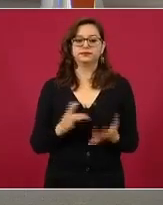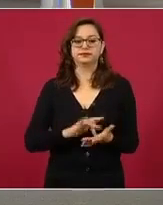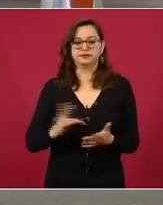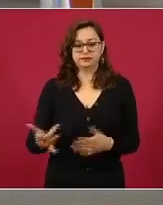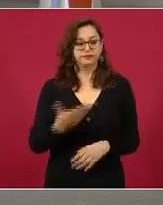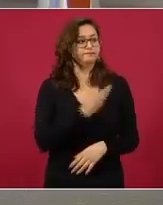Presidente.